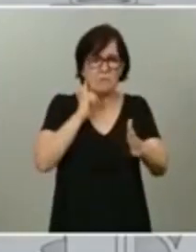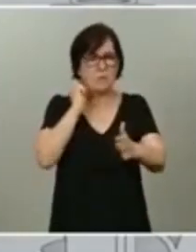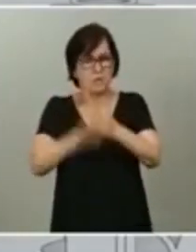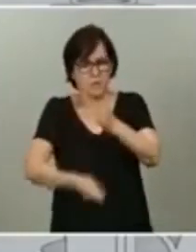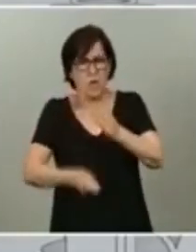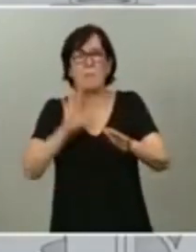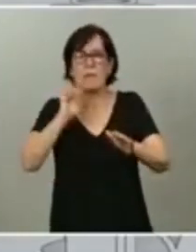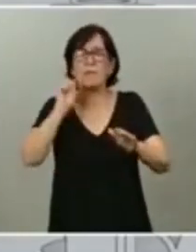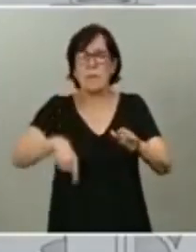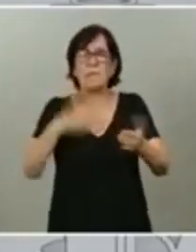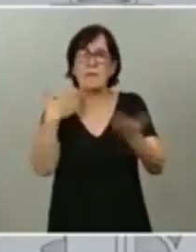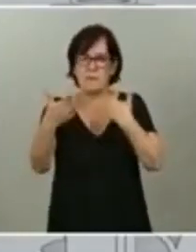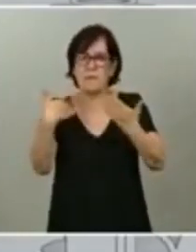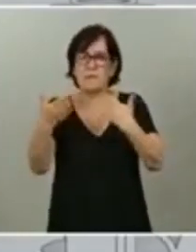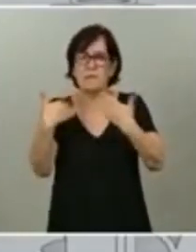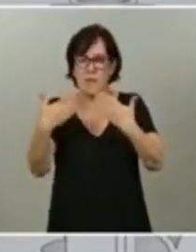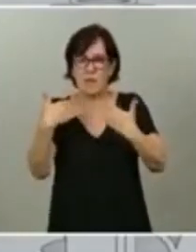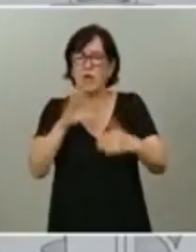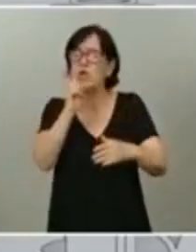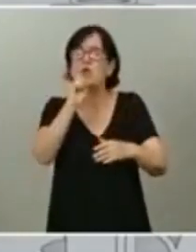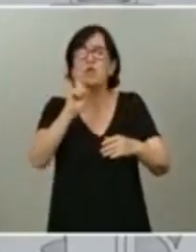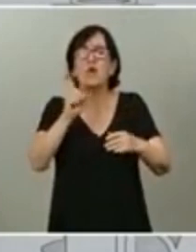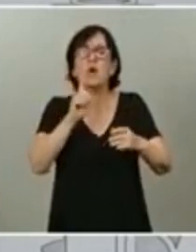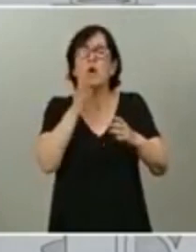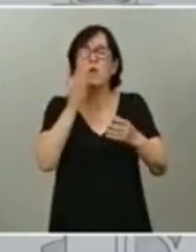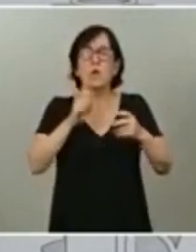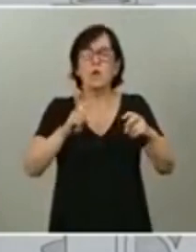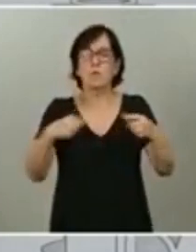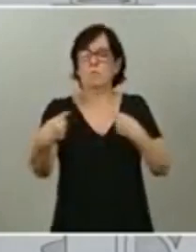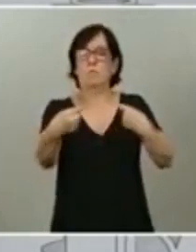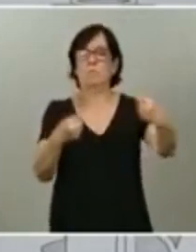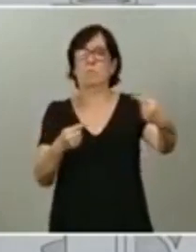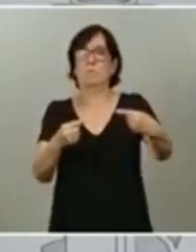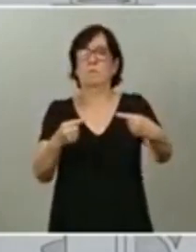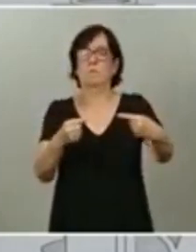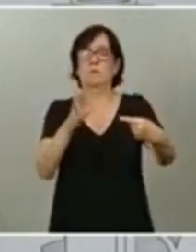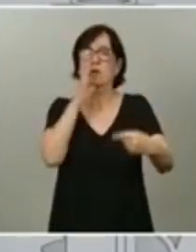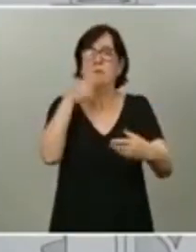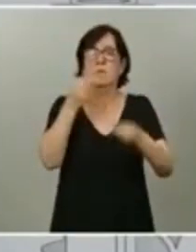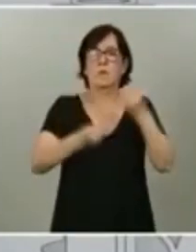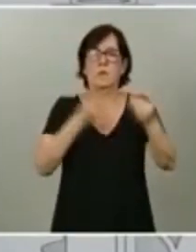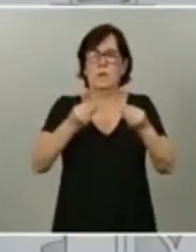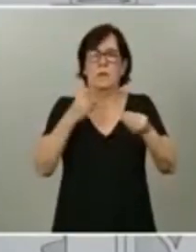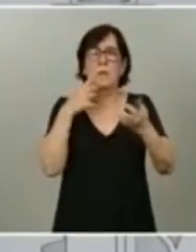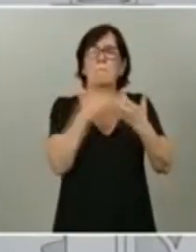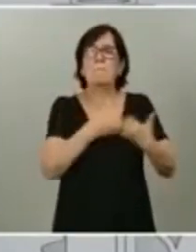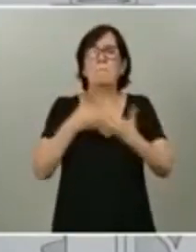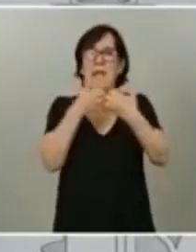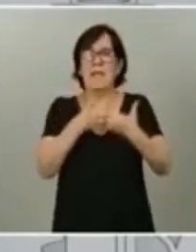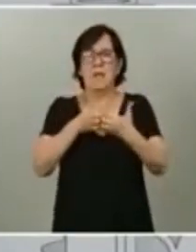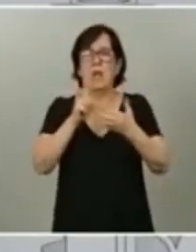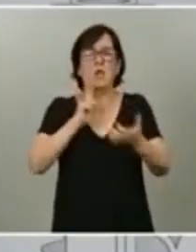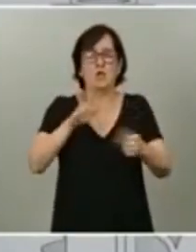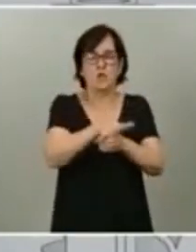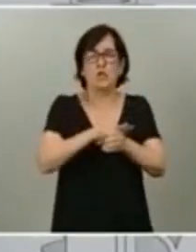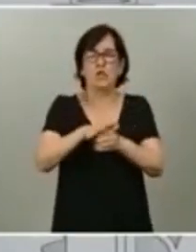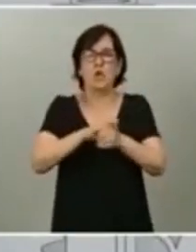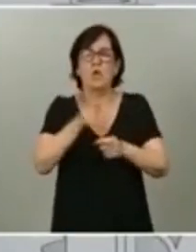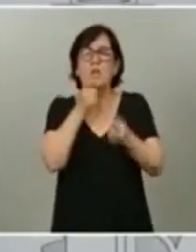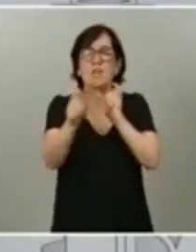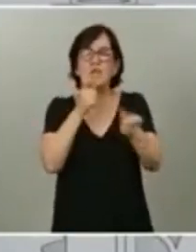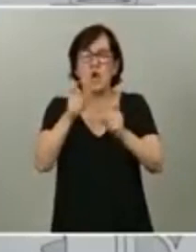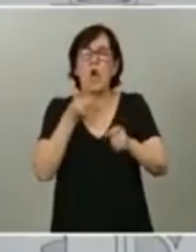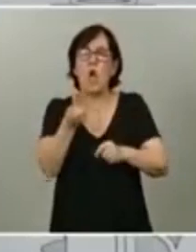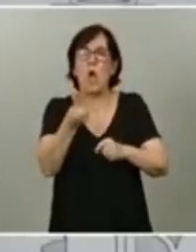para dialogar. No es un ruedo en el que solamente se deba pelear, no es un campo para el insulto o la provocación